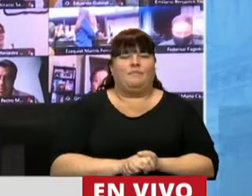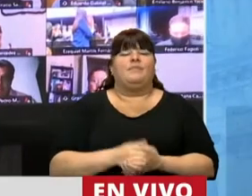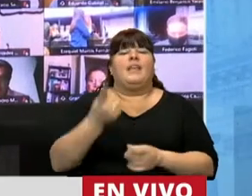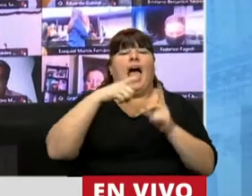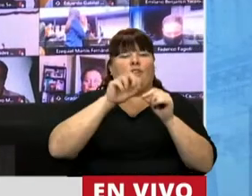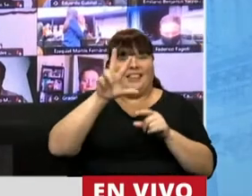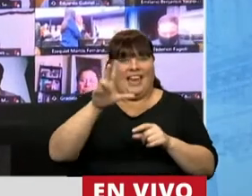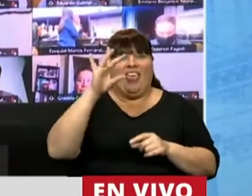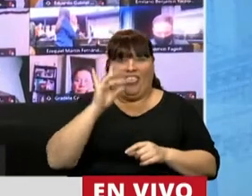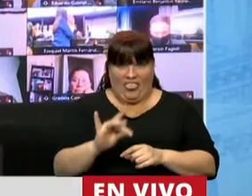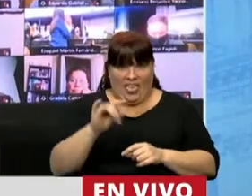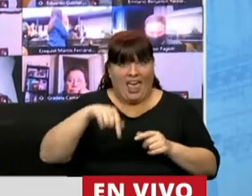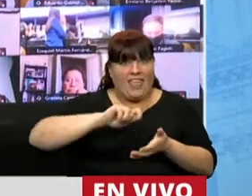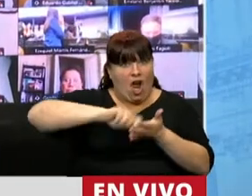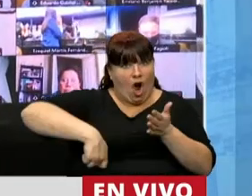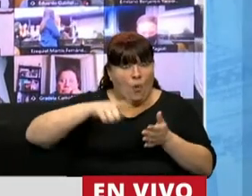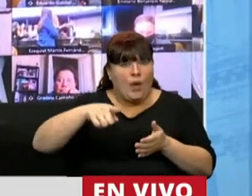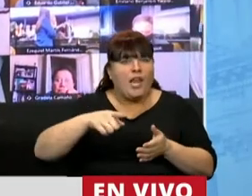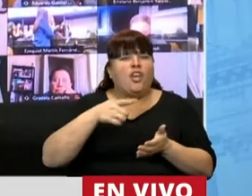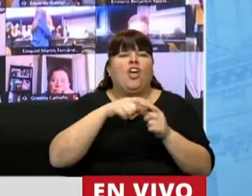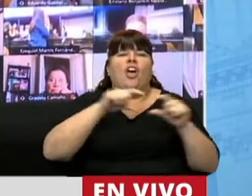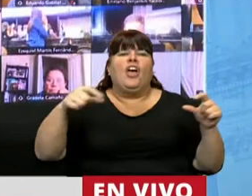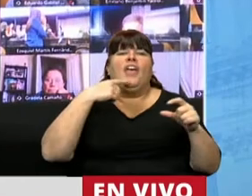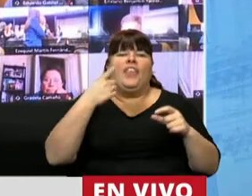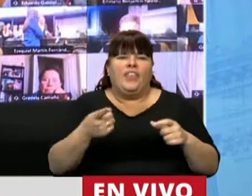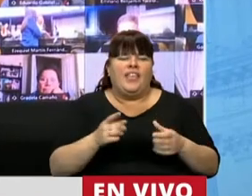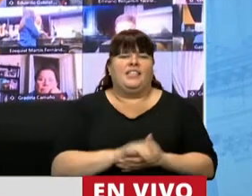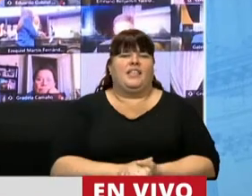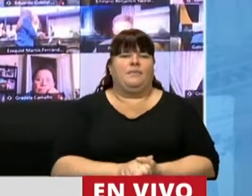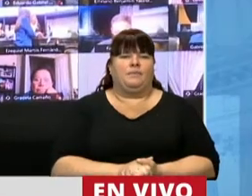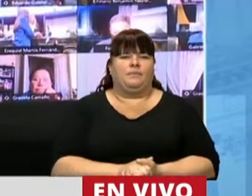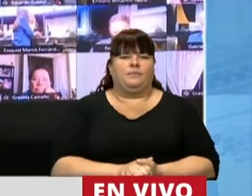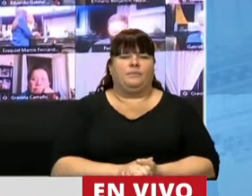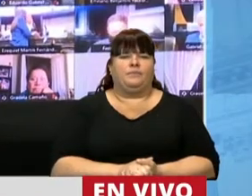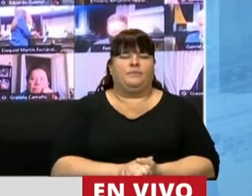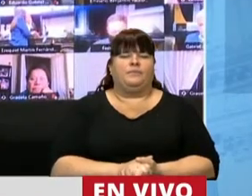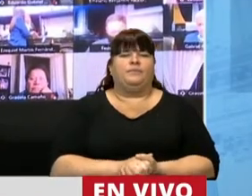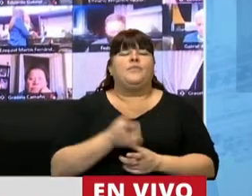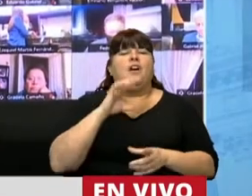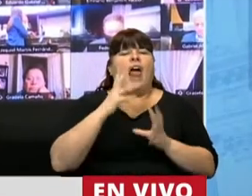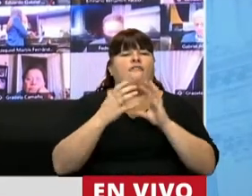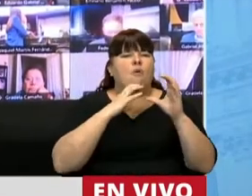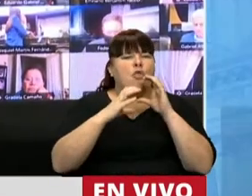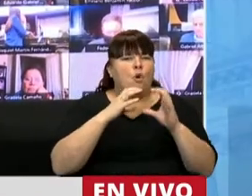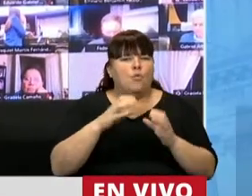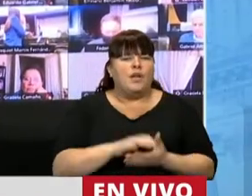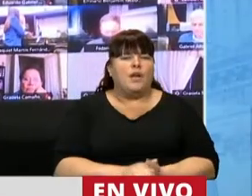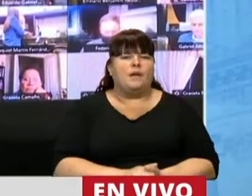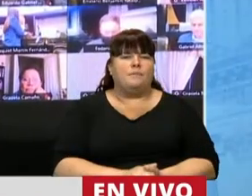inciso D, de este convenio que estamos ratificando, habla de que las comunicaciones,